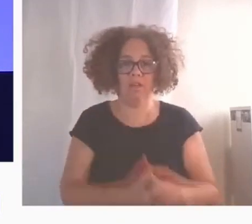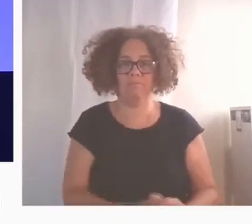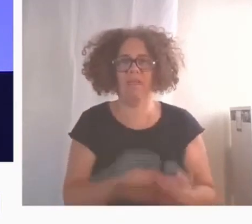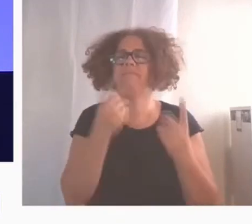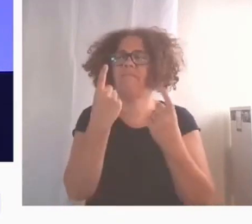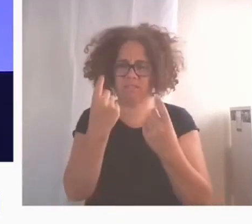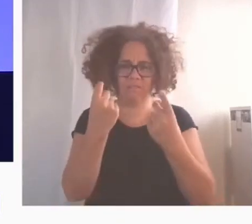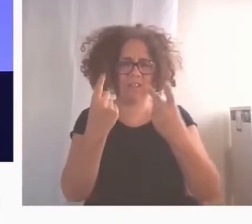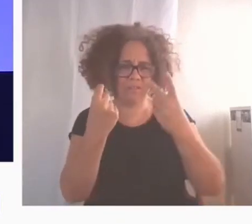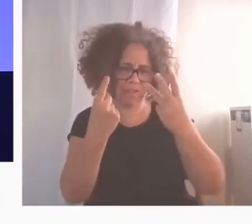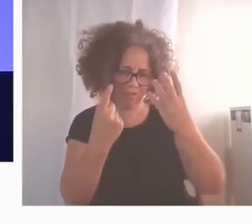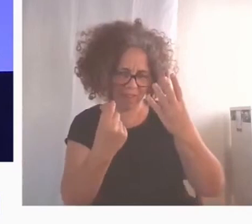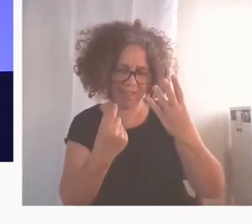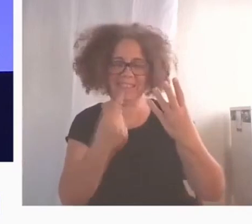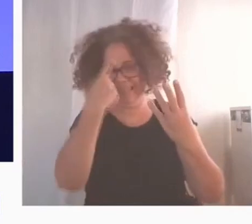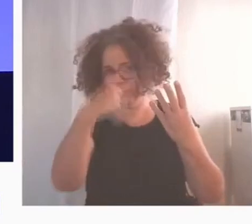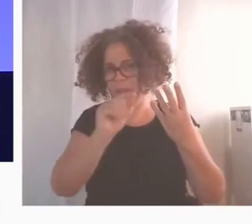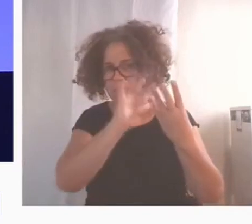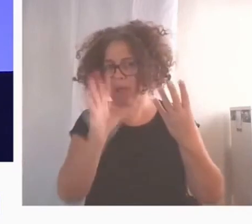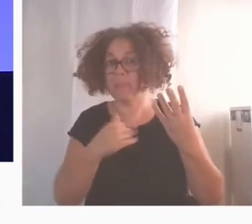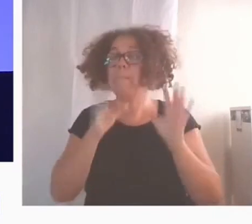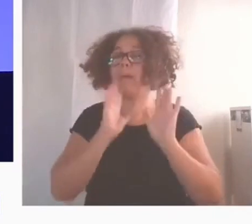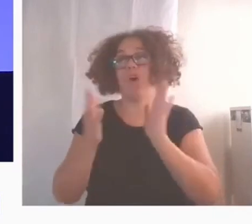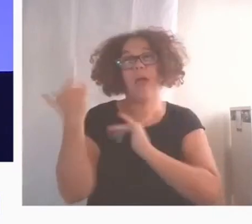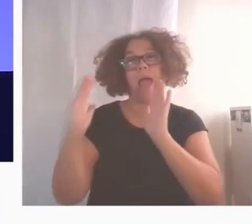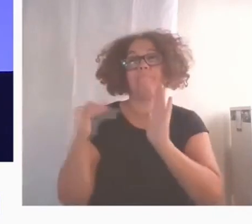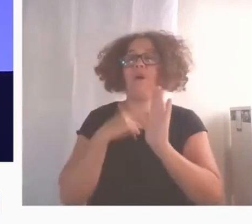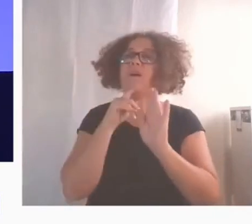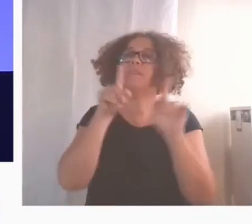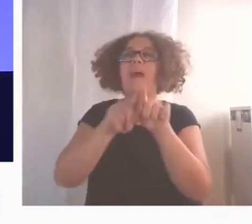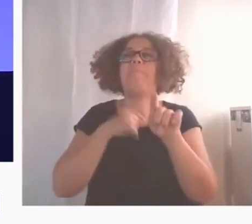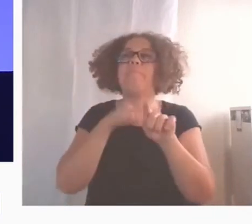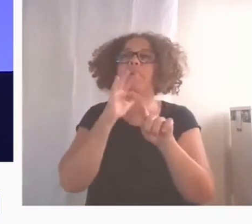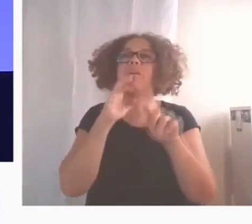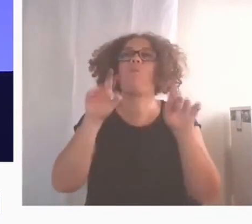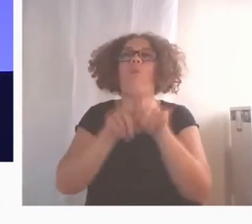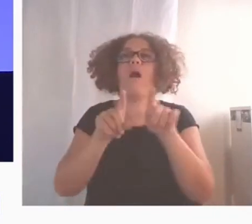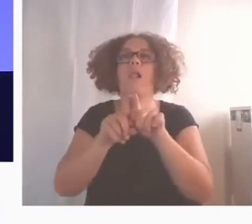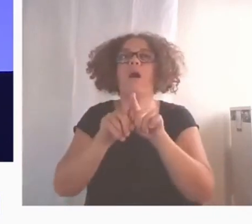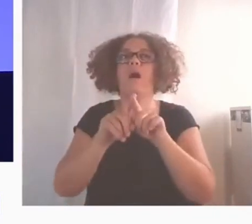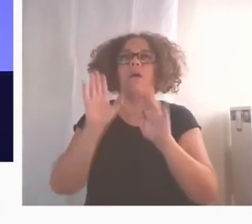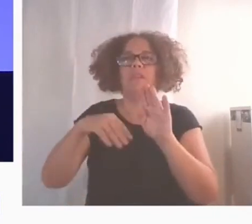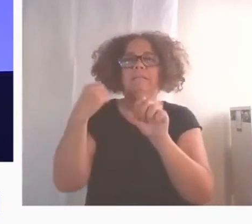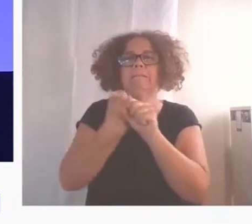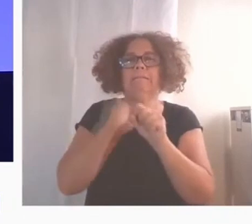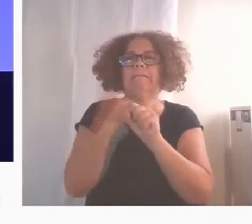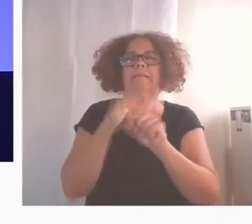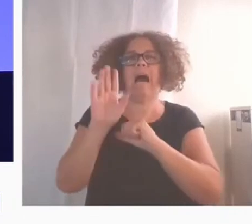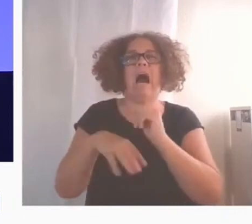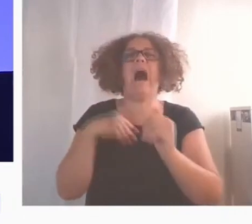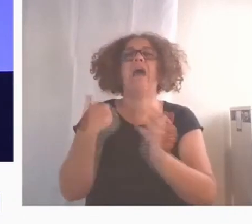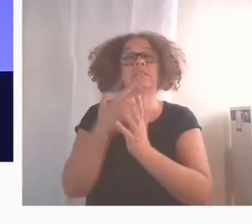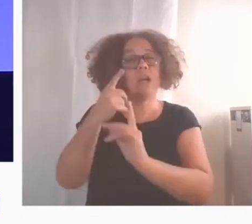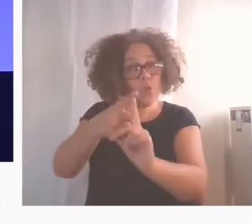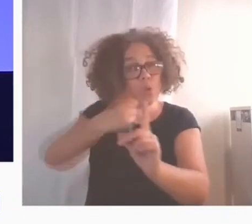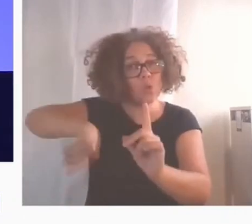y siguiendo el paralelismo con la época de Magallanes y El Cano navegaremos hasta cumplir nuestro objetivo, crear un mundo mejor